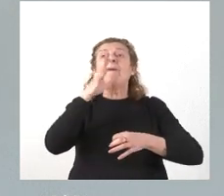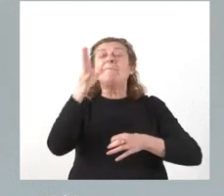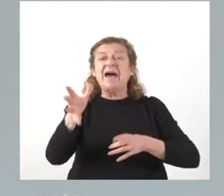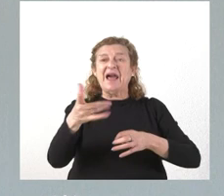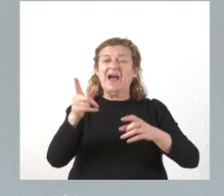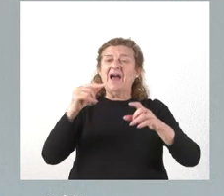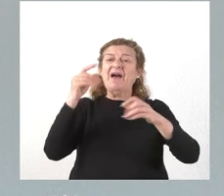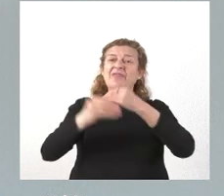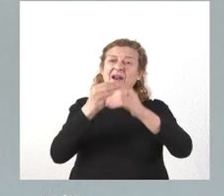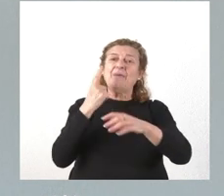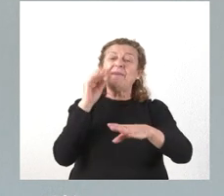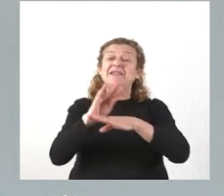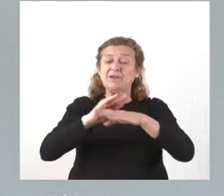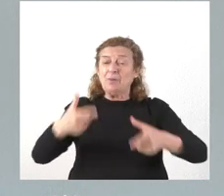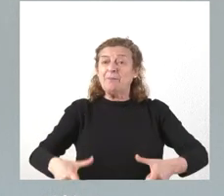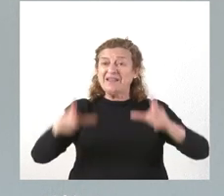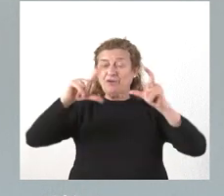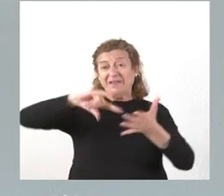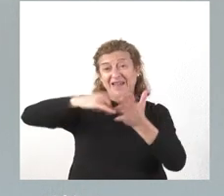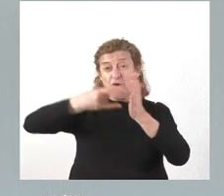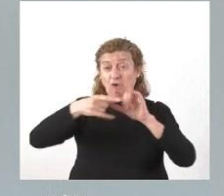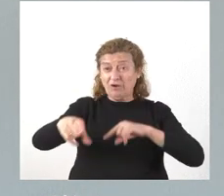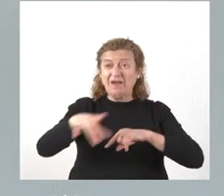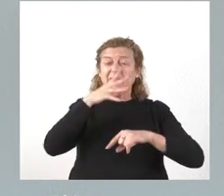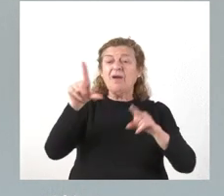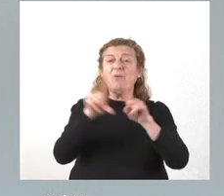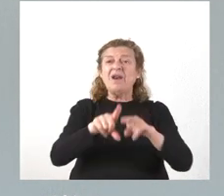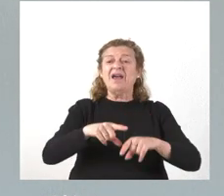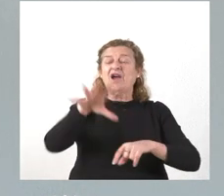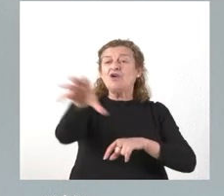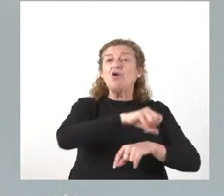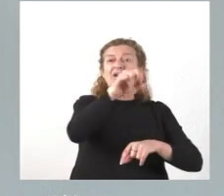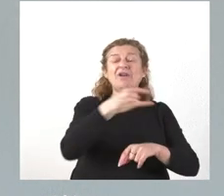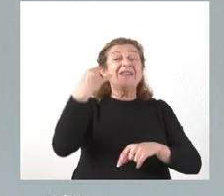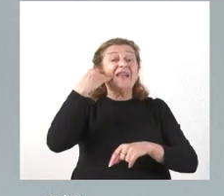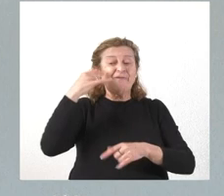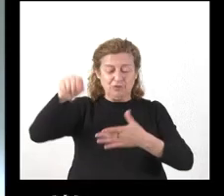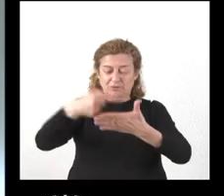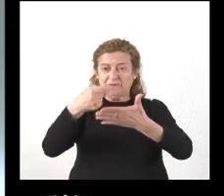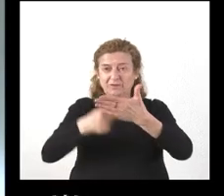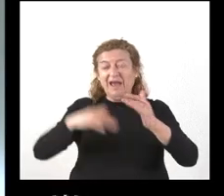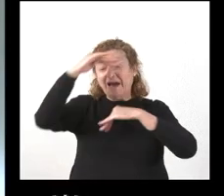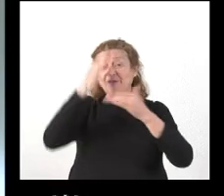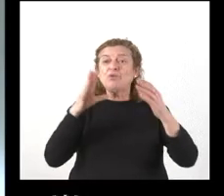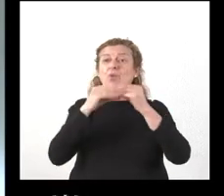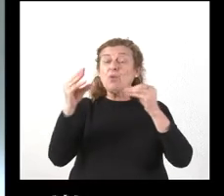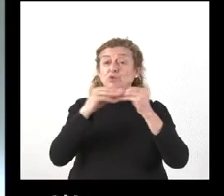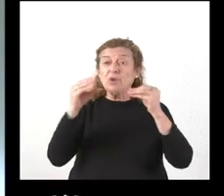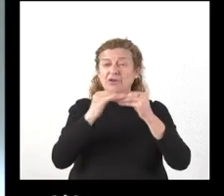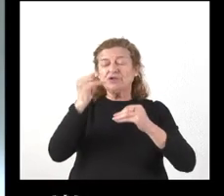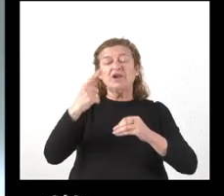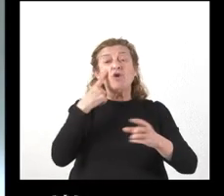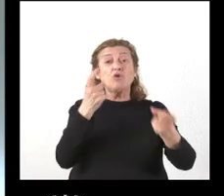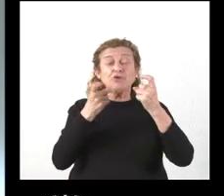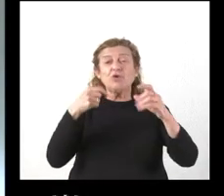el mantenimiento de esta plataforma tecnológica para la recogida de reservas telefónicas, la atención a los usuarios y el control